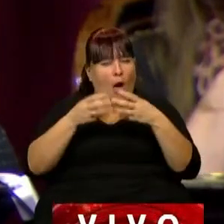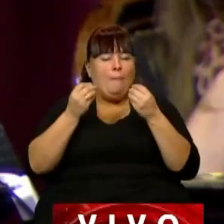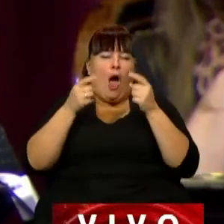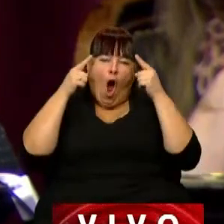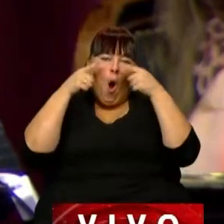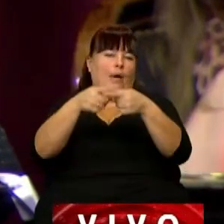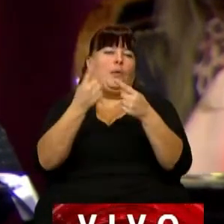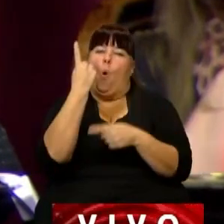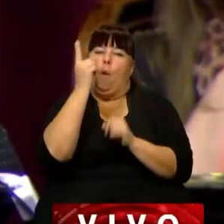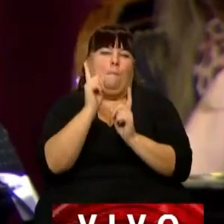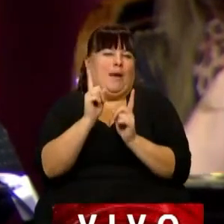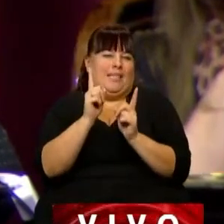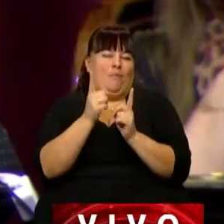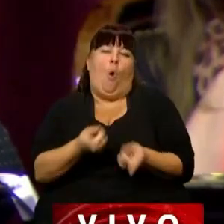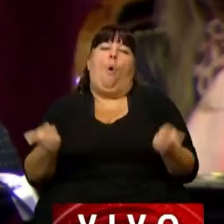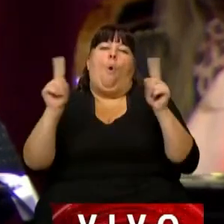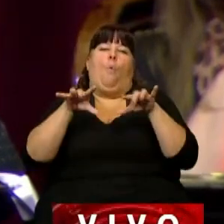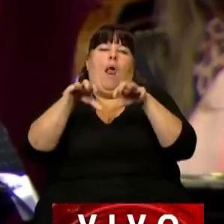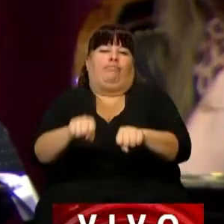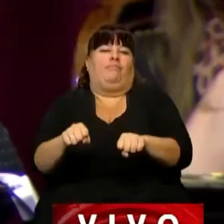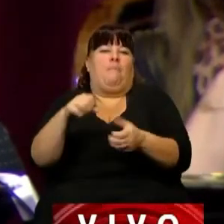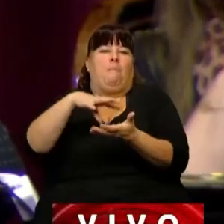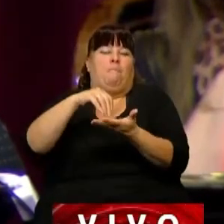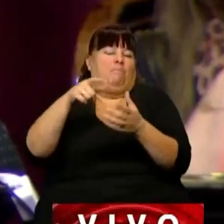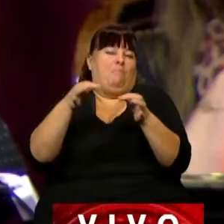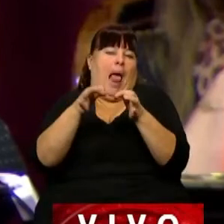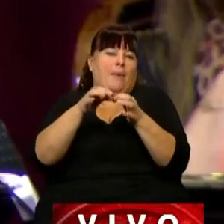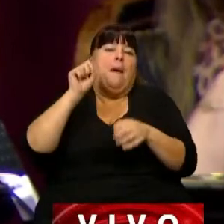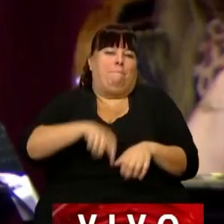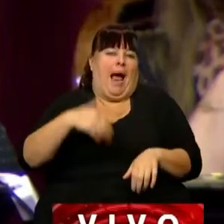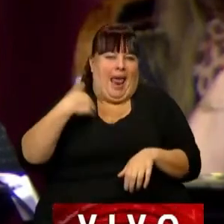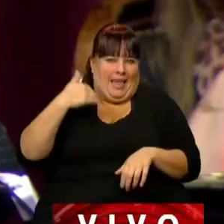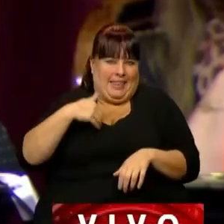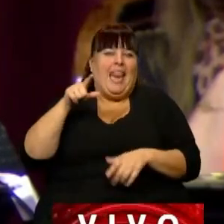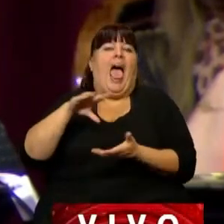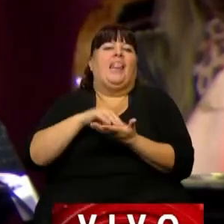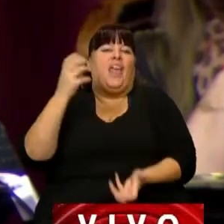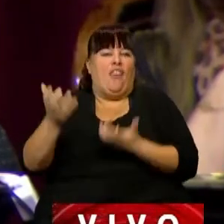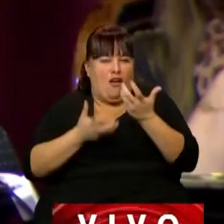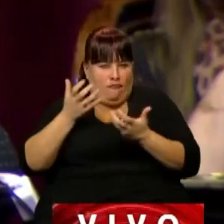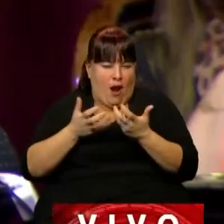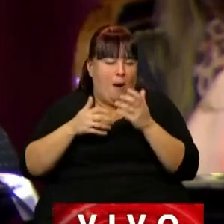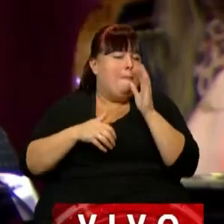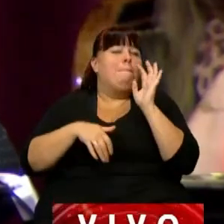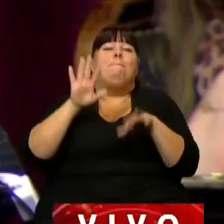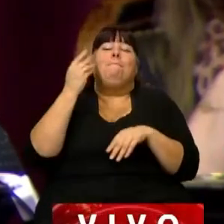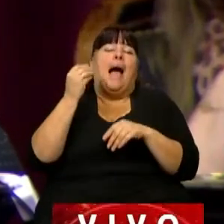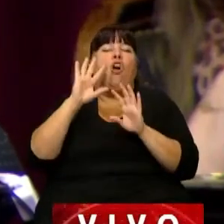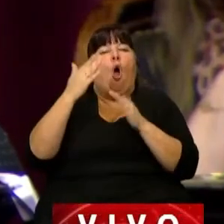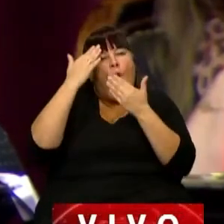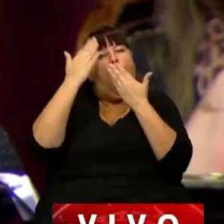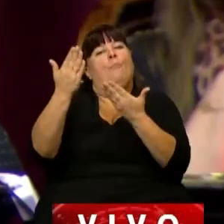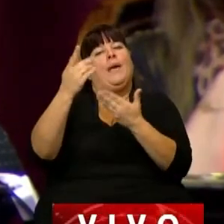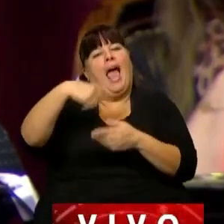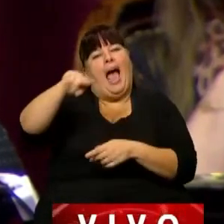un mismo objetivo, volver a recuperar Malvinas para la Argentina, para Tierra del Fuego, y especialmente como un gran